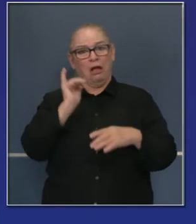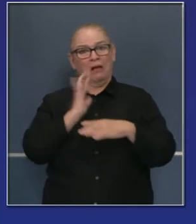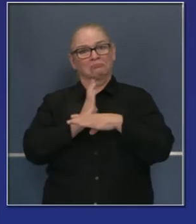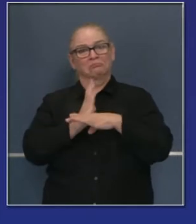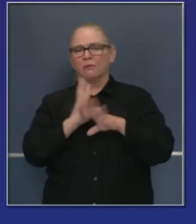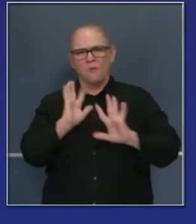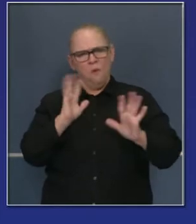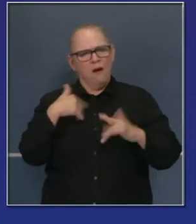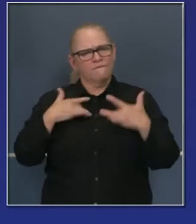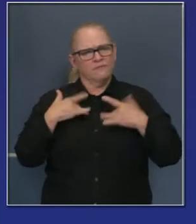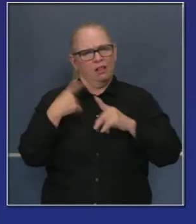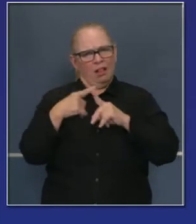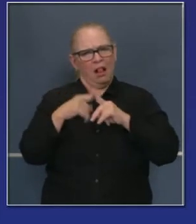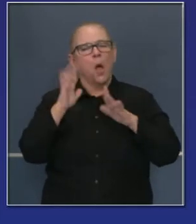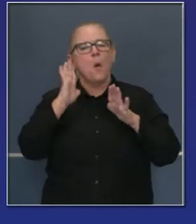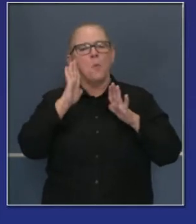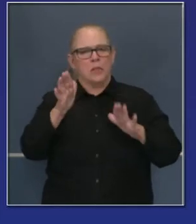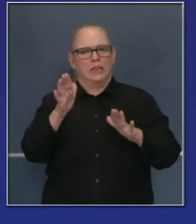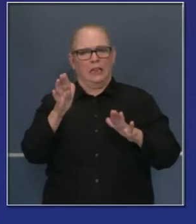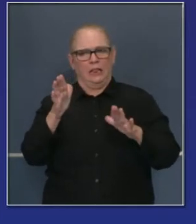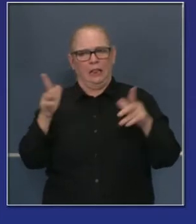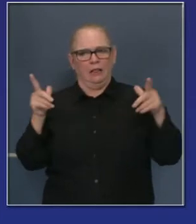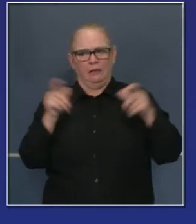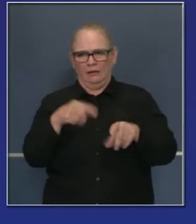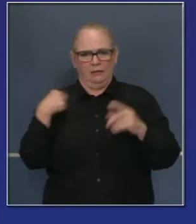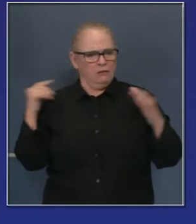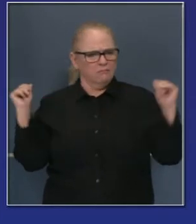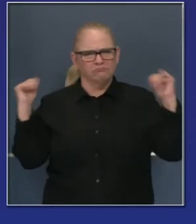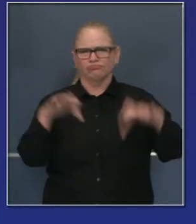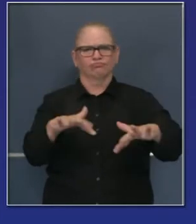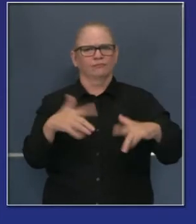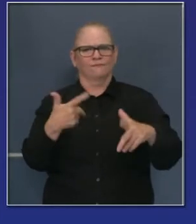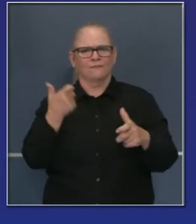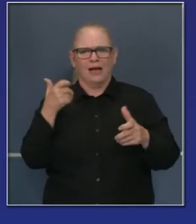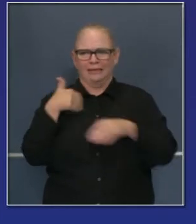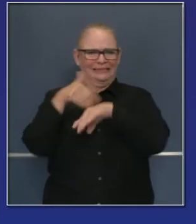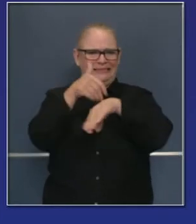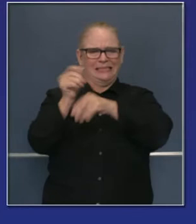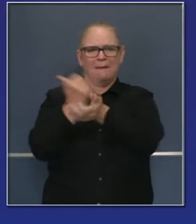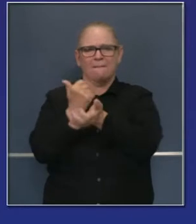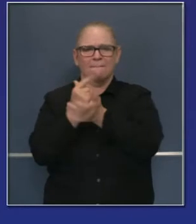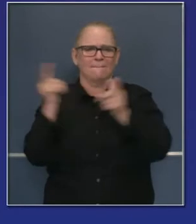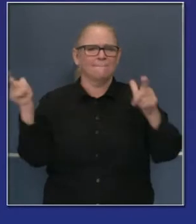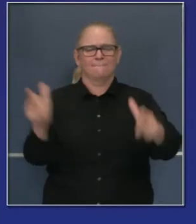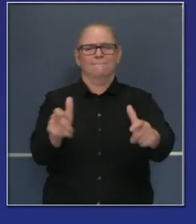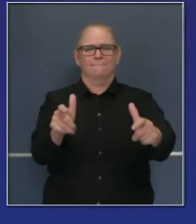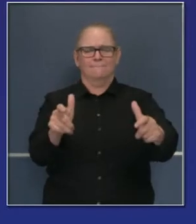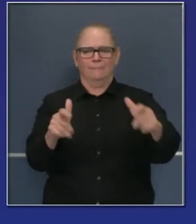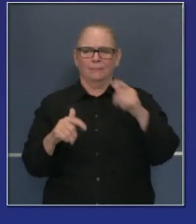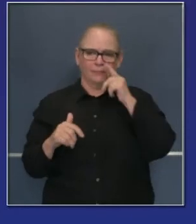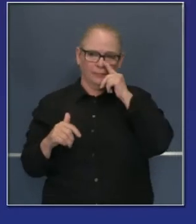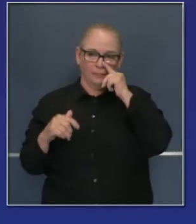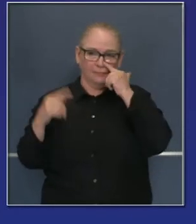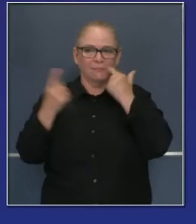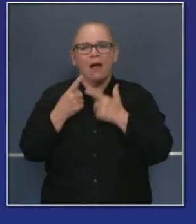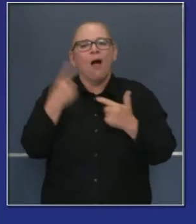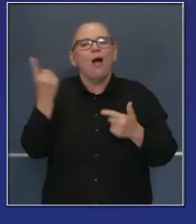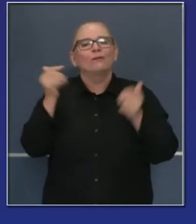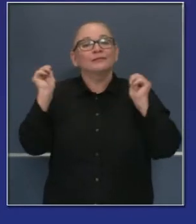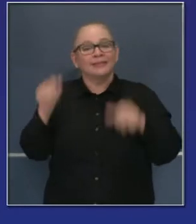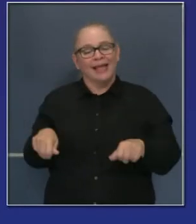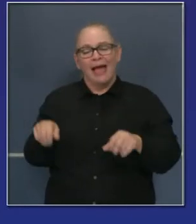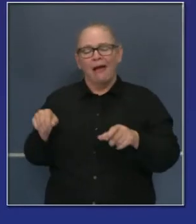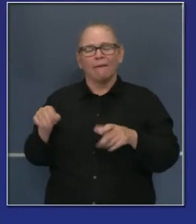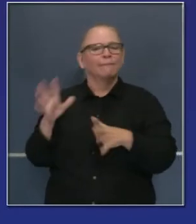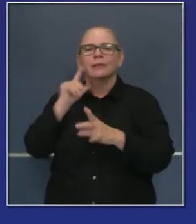optimismo de que ese incendio nuevamente se va a disipar rápidamente conforme cambien las condiciones